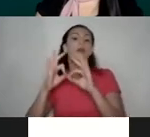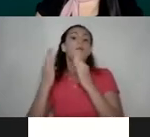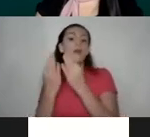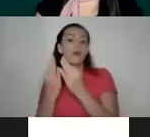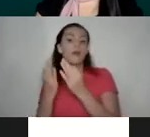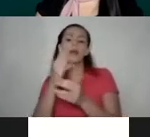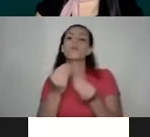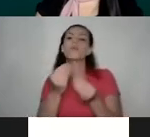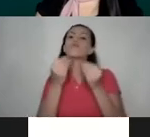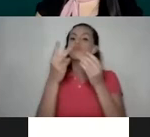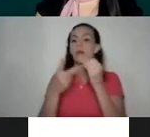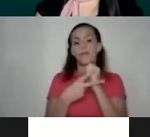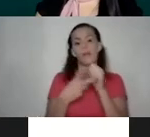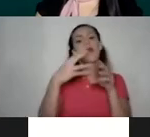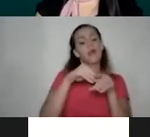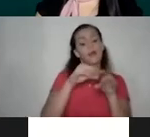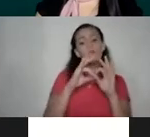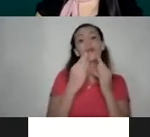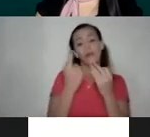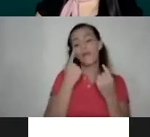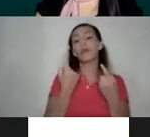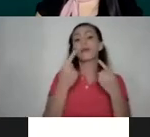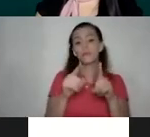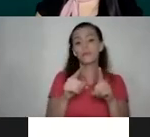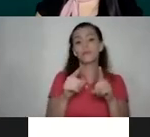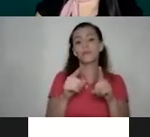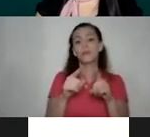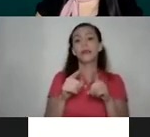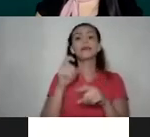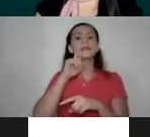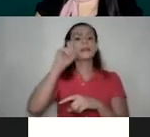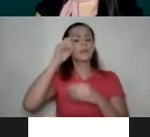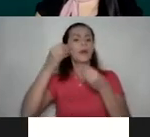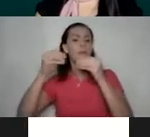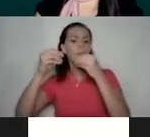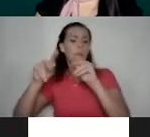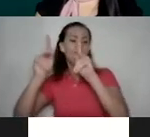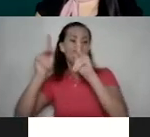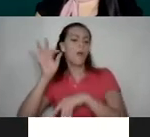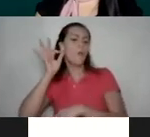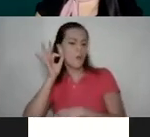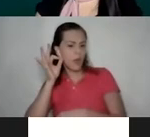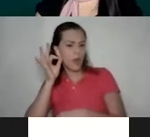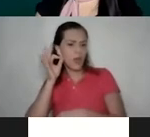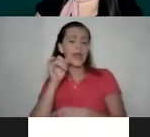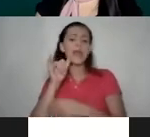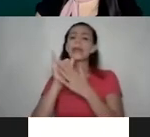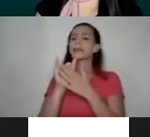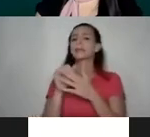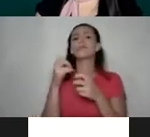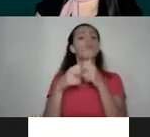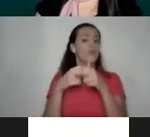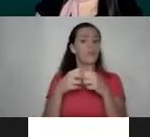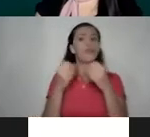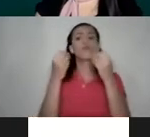muchas veces también intrafamiliar, porque sucede. Explotación sexual comercial, la trata de mujeres, es un problema que muchas